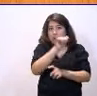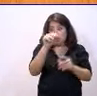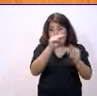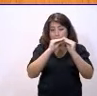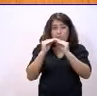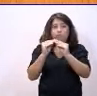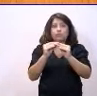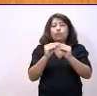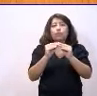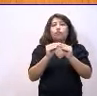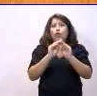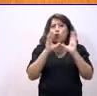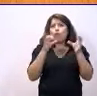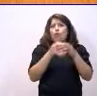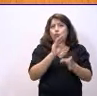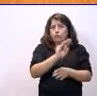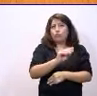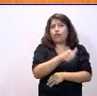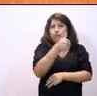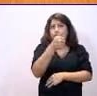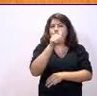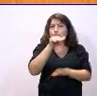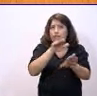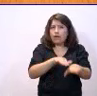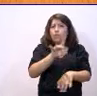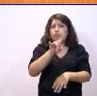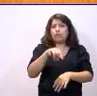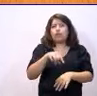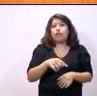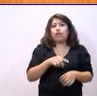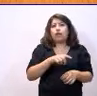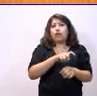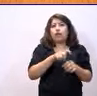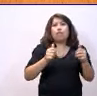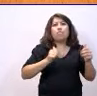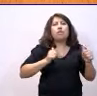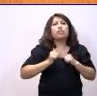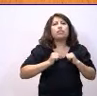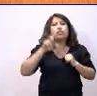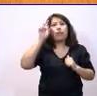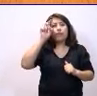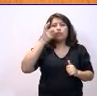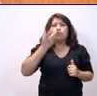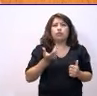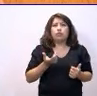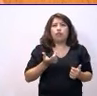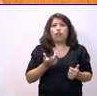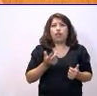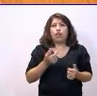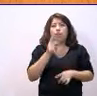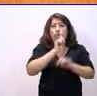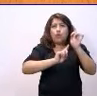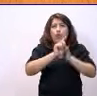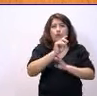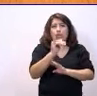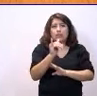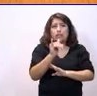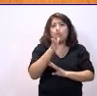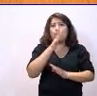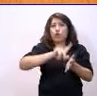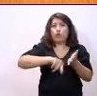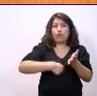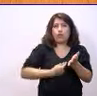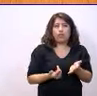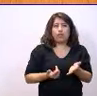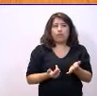grupo a favor la necesidad de incorporar plazas en el máster del profesorado. Tenemos problemas a la hora de contratar profesores. Dice usted que es cuando